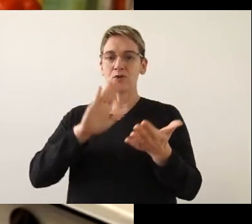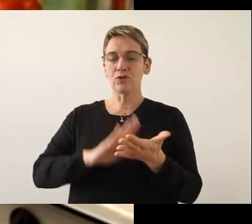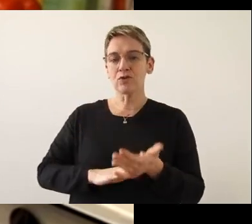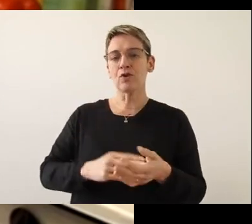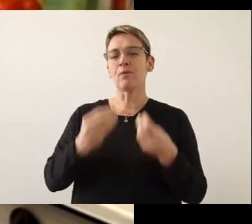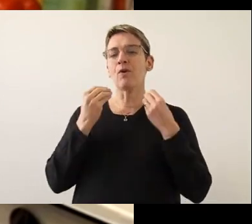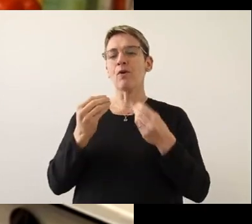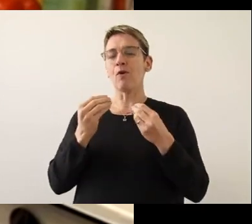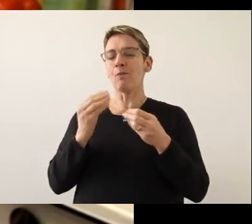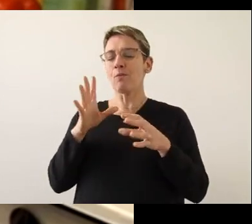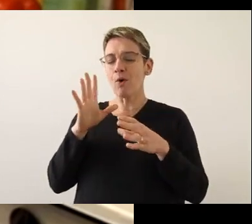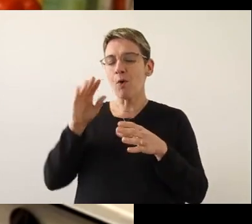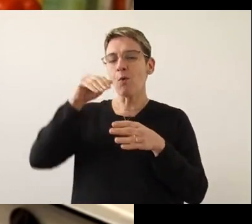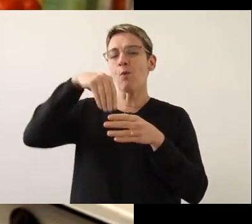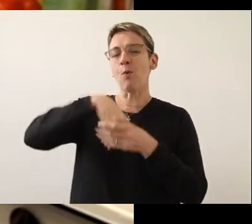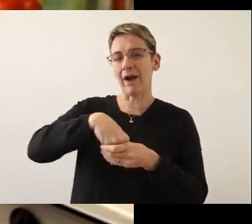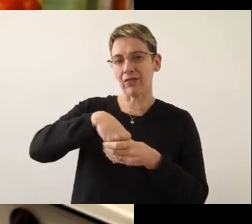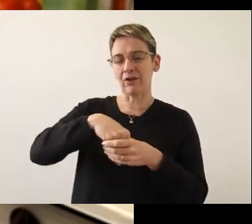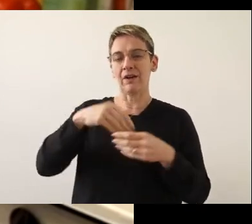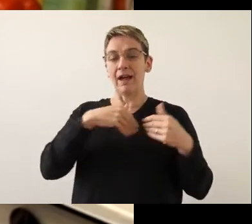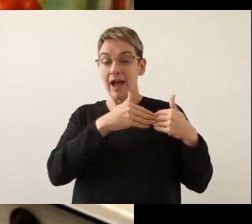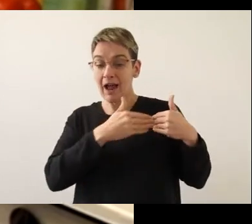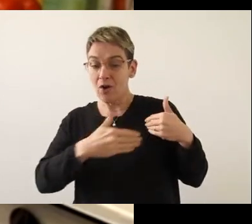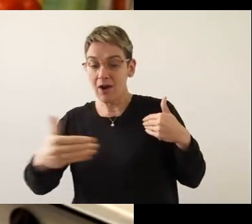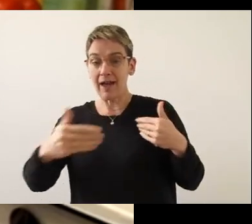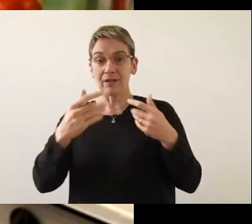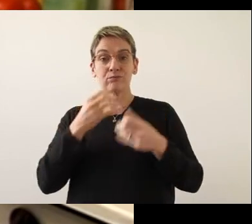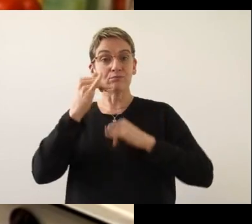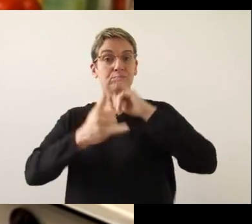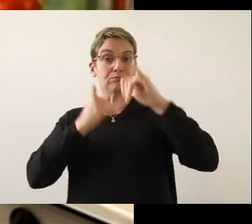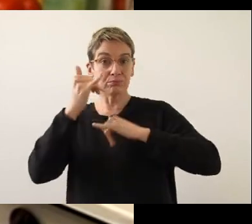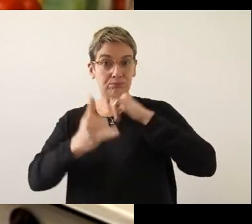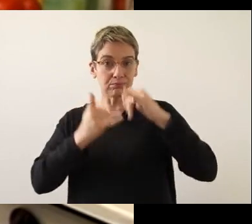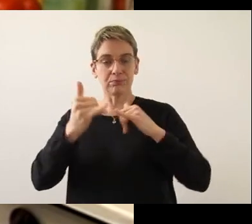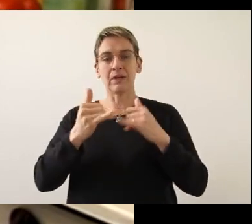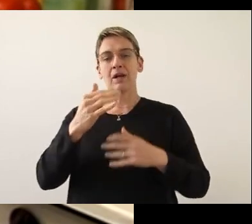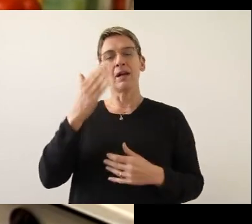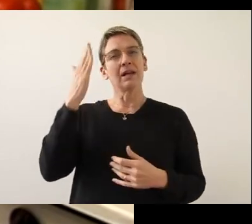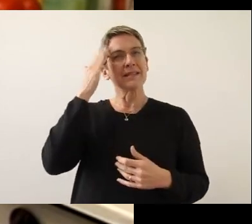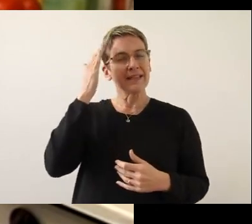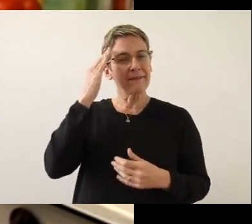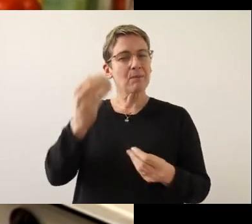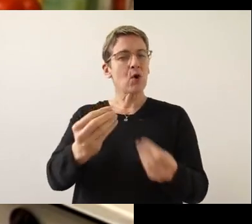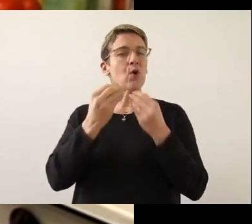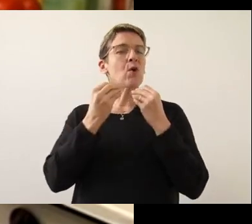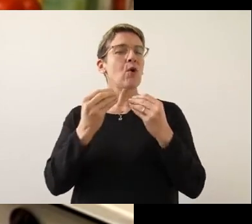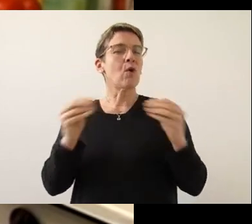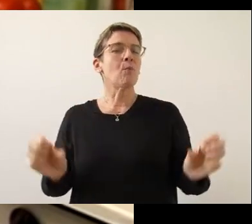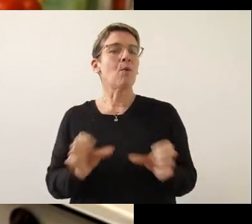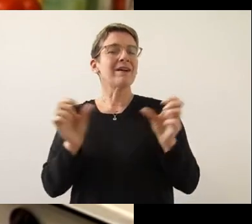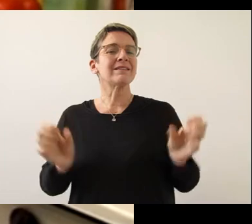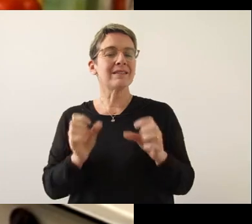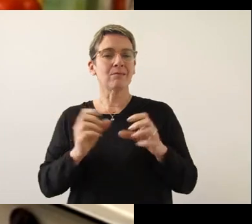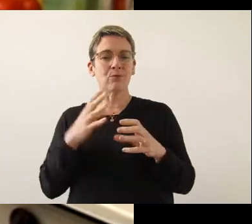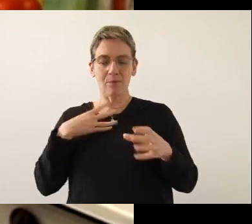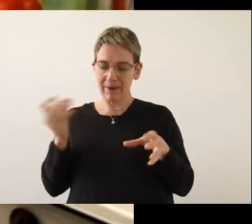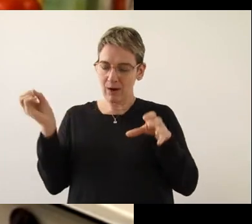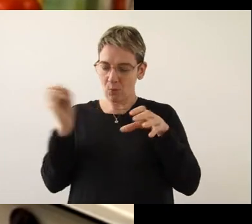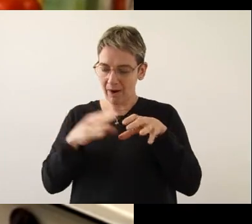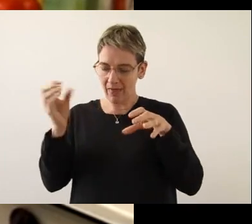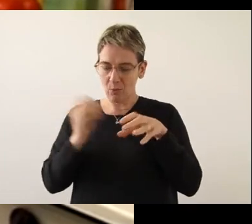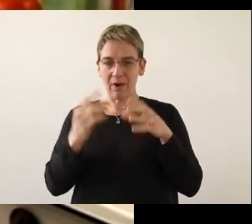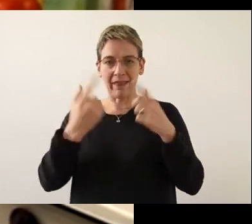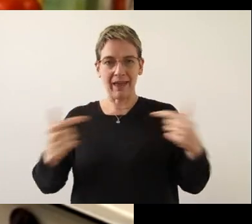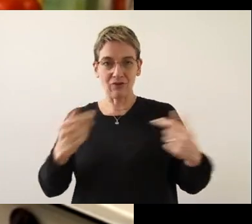conservas. A lo largo de esta entrega conoceremos los principios que se aplican para la conservación de los